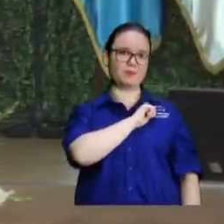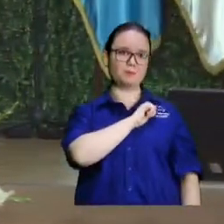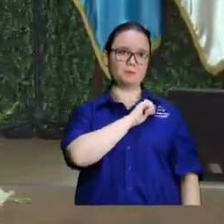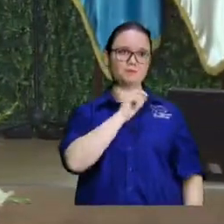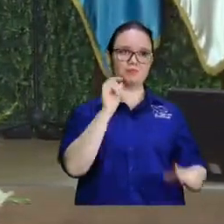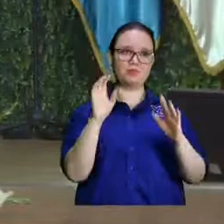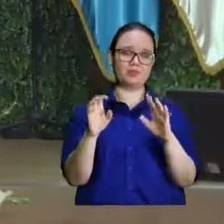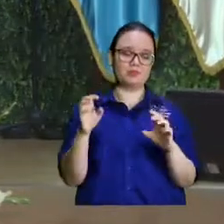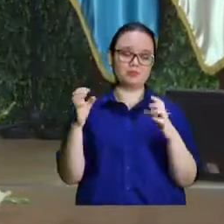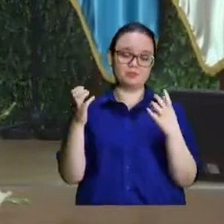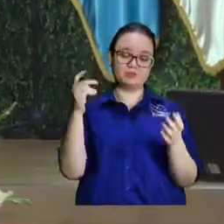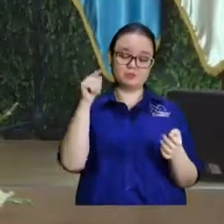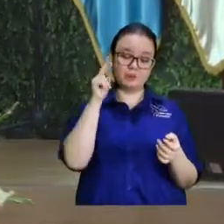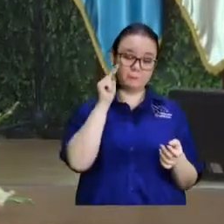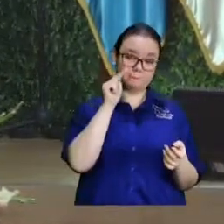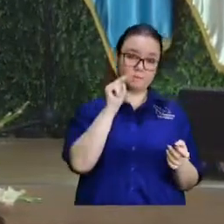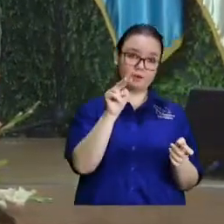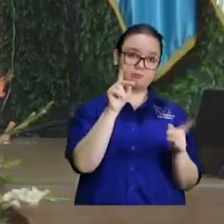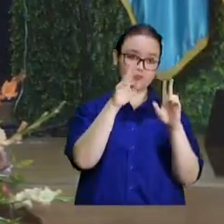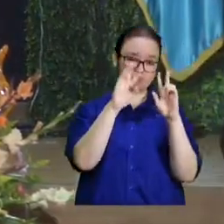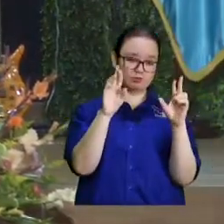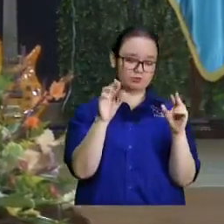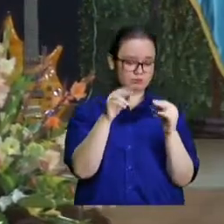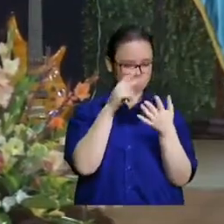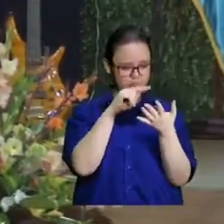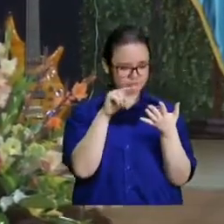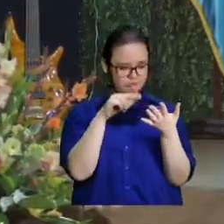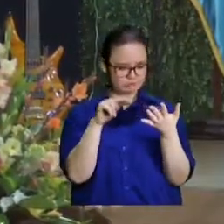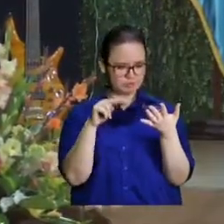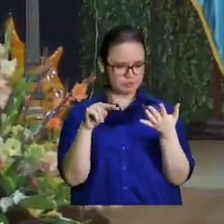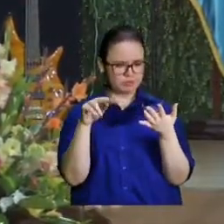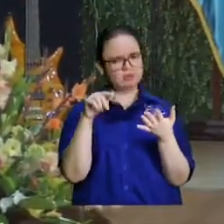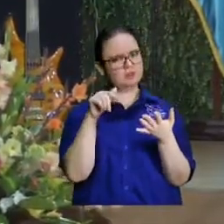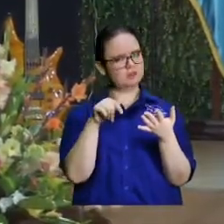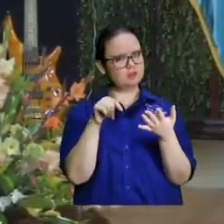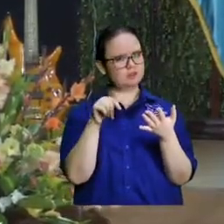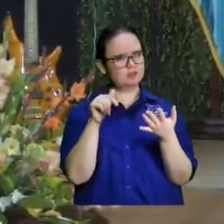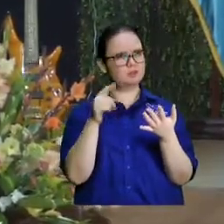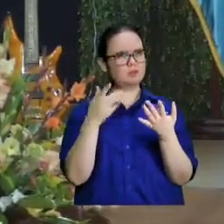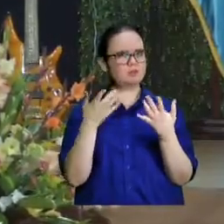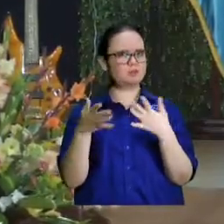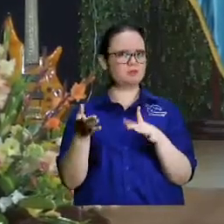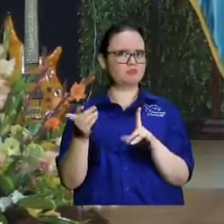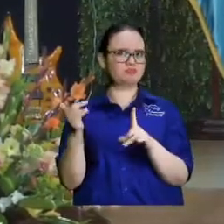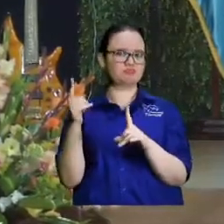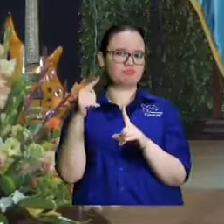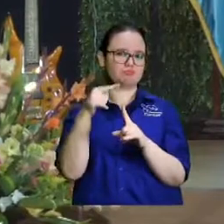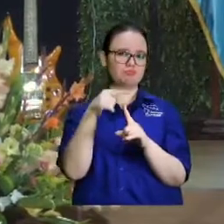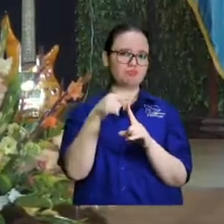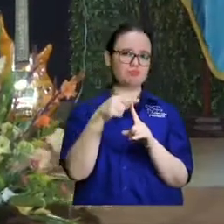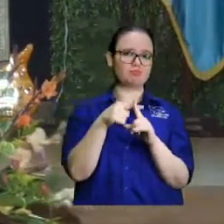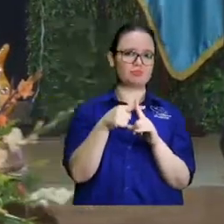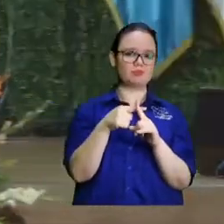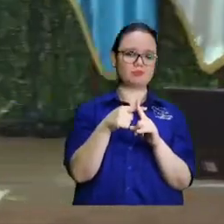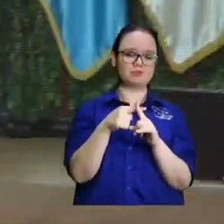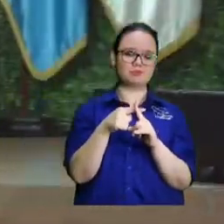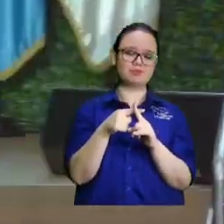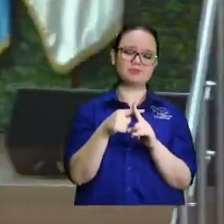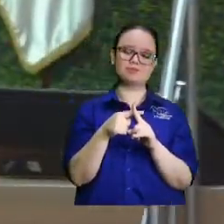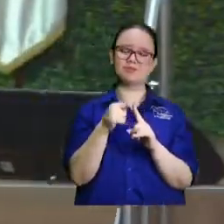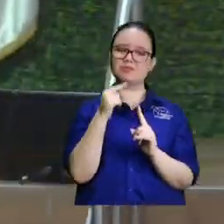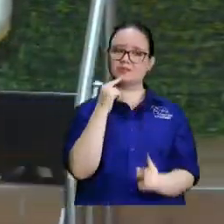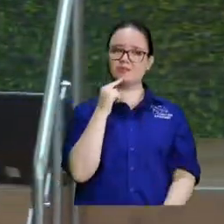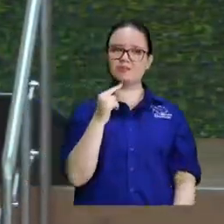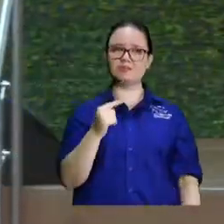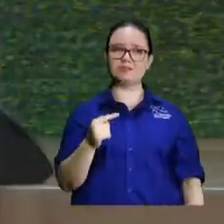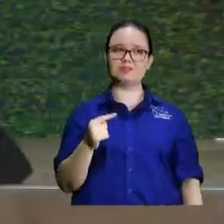entonces llegaron a la conclusión de que de que eso es lo que decían pero le añadieron algo más y sabe usted fíjese